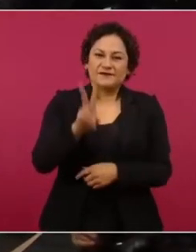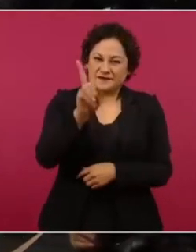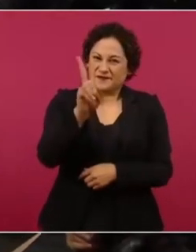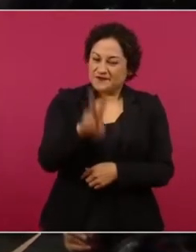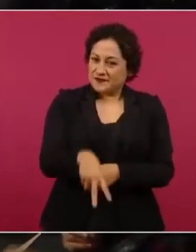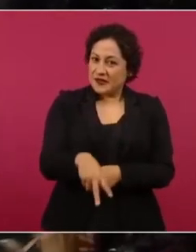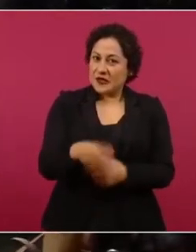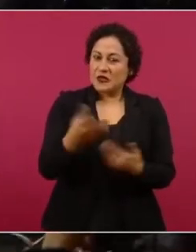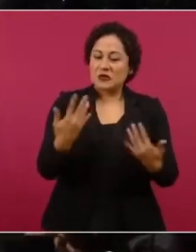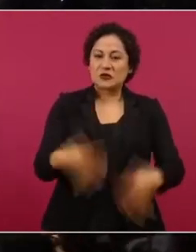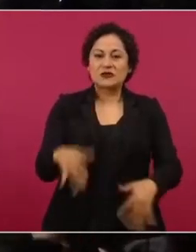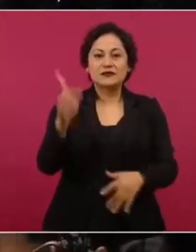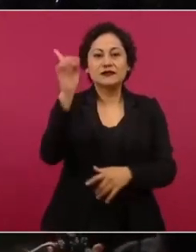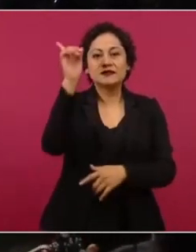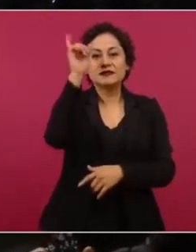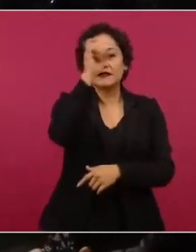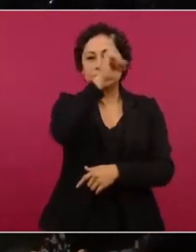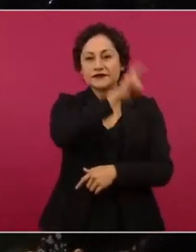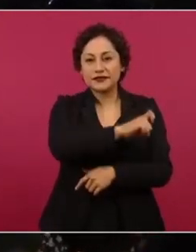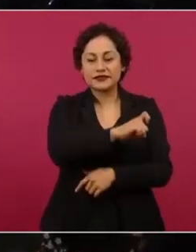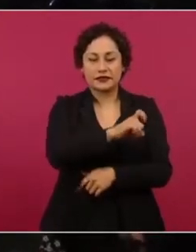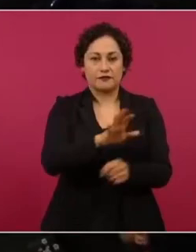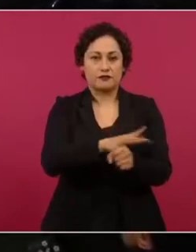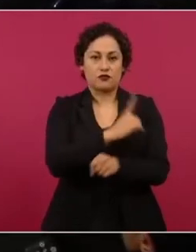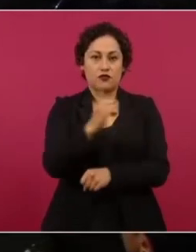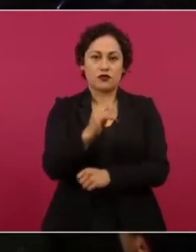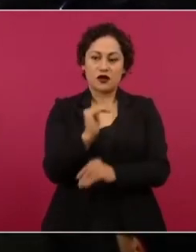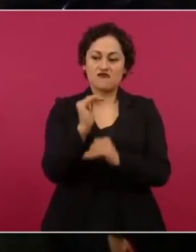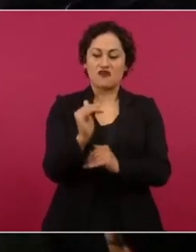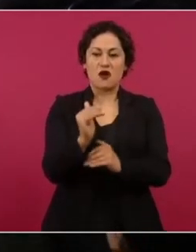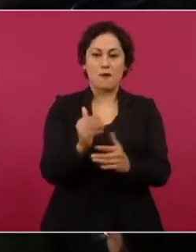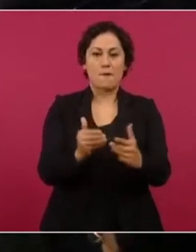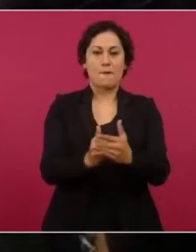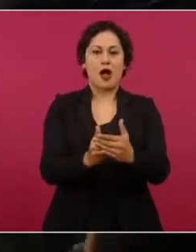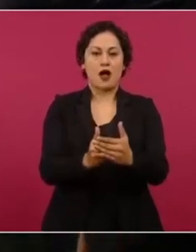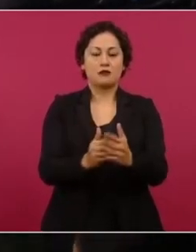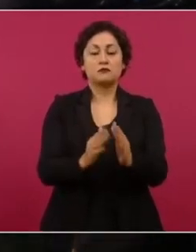con esos márgenes, sin violar la Constitución,